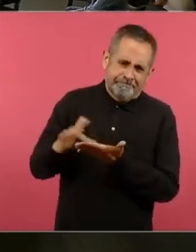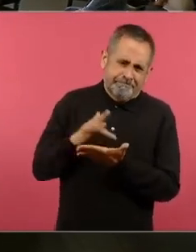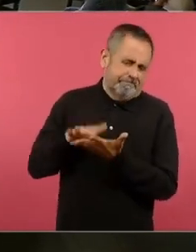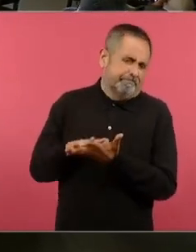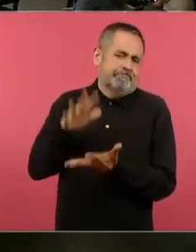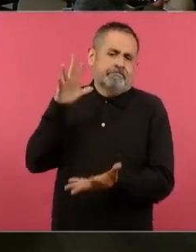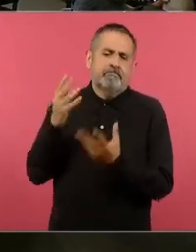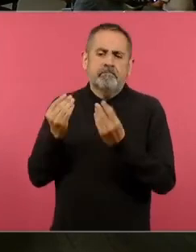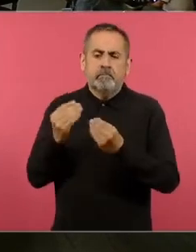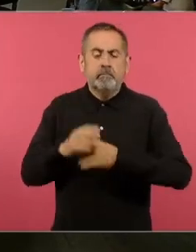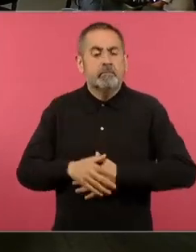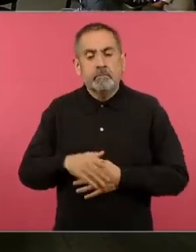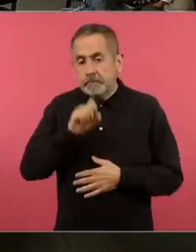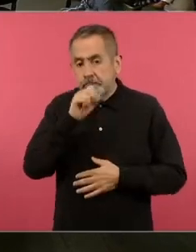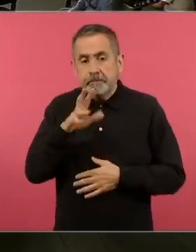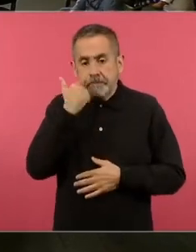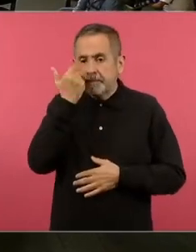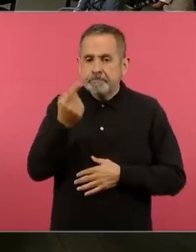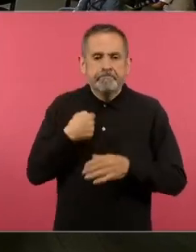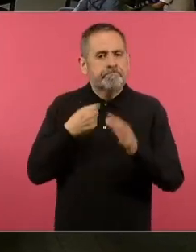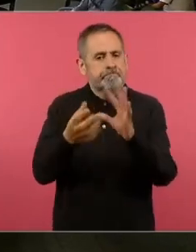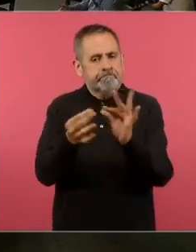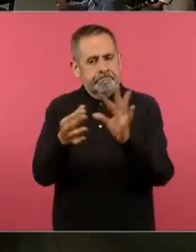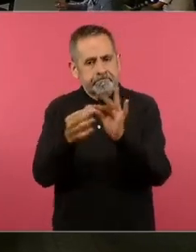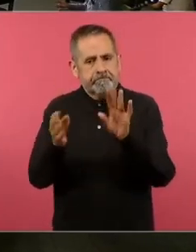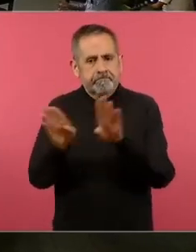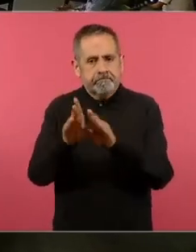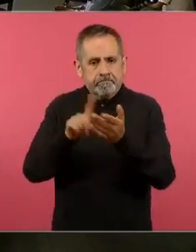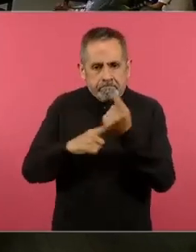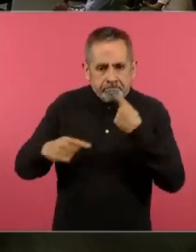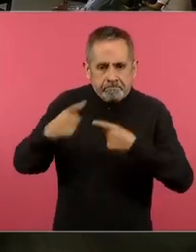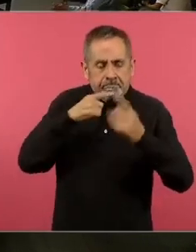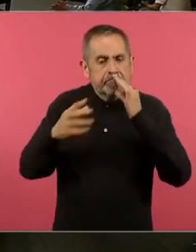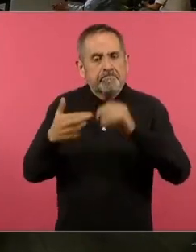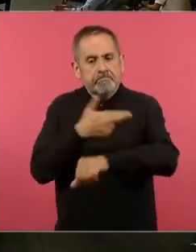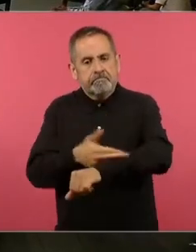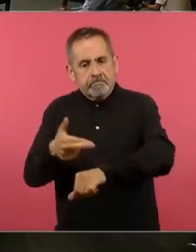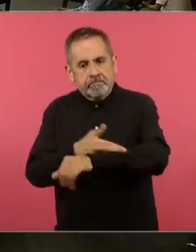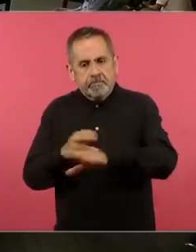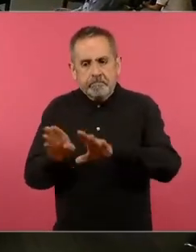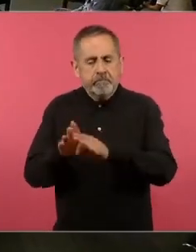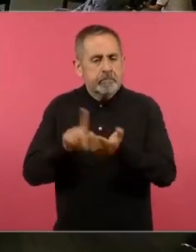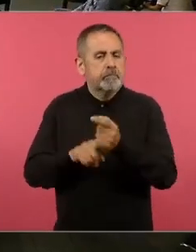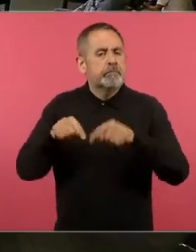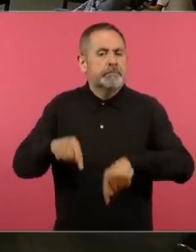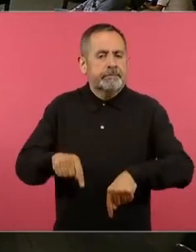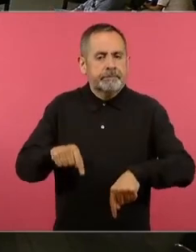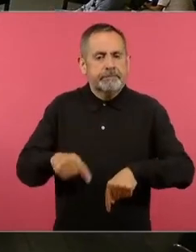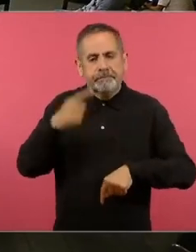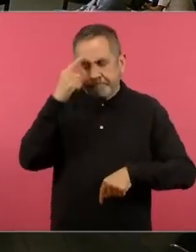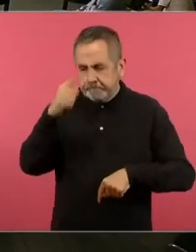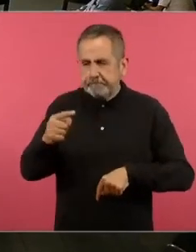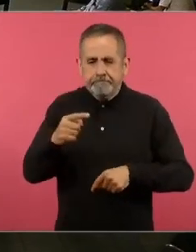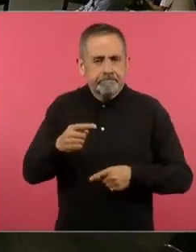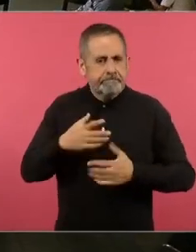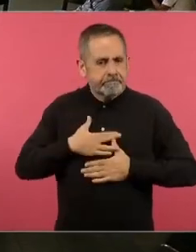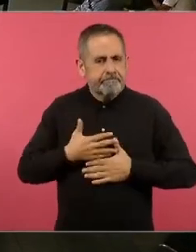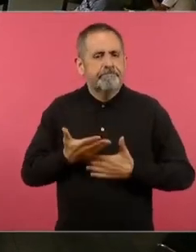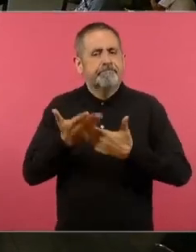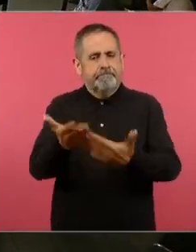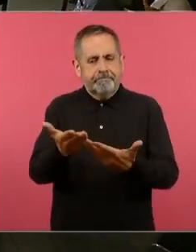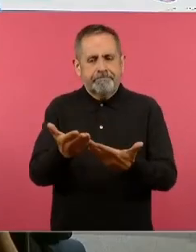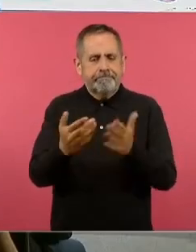y yo quiero agradecer pues el espacio que me hayan dado este para venir y compartir